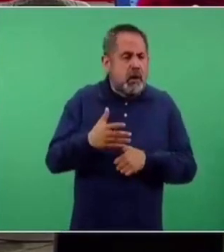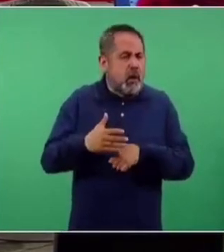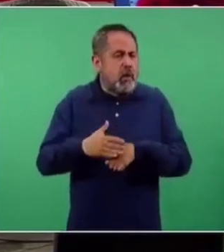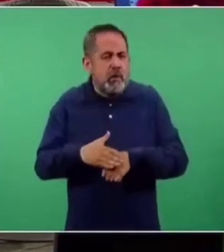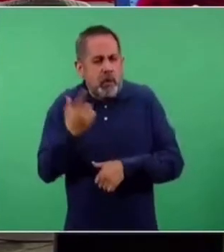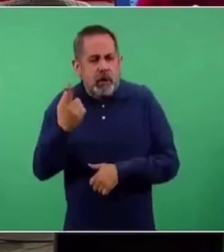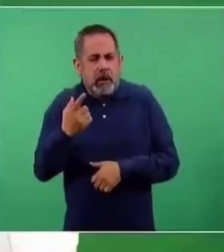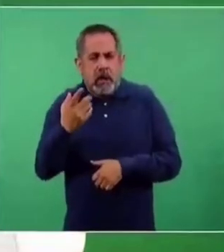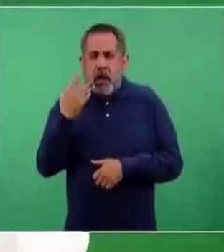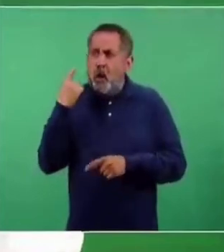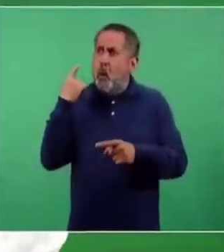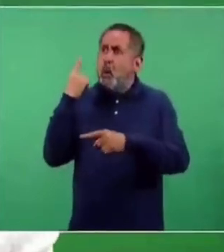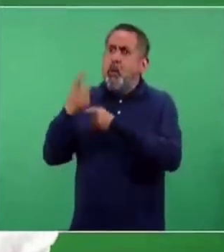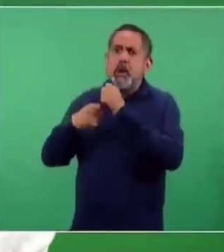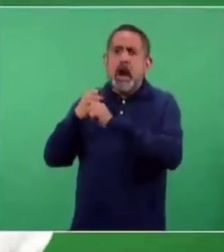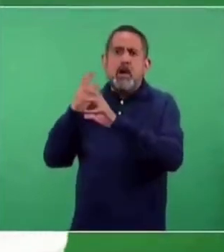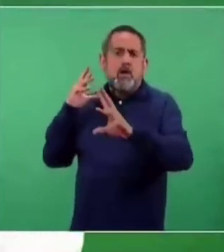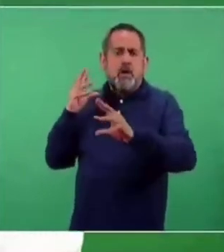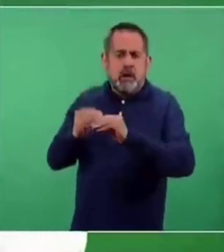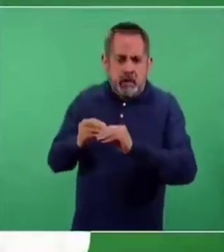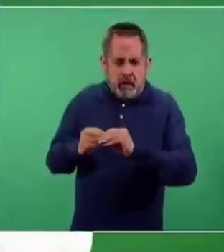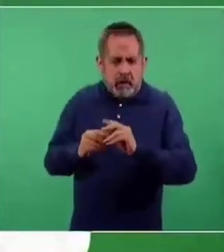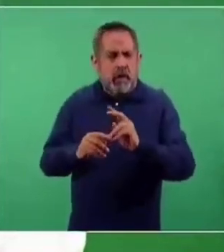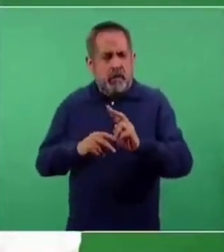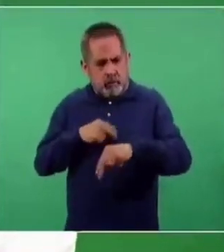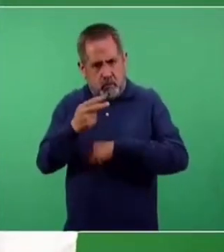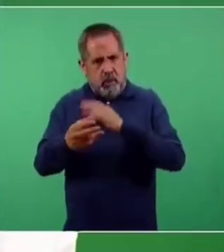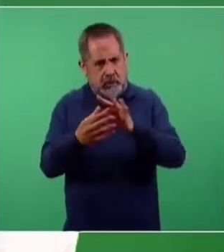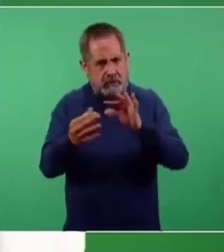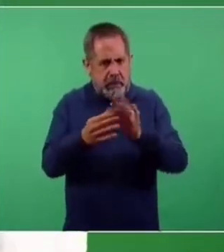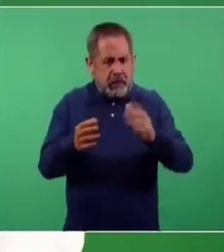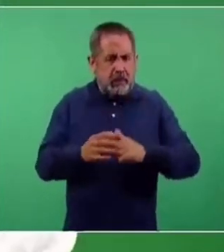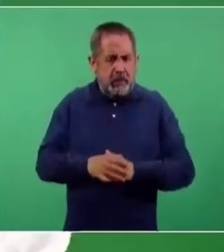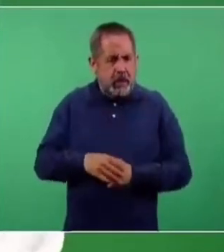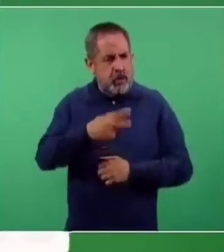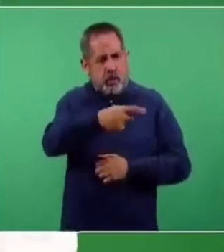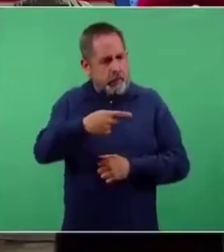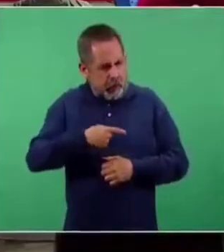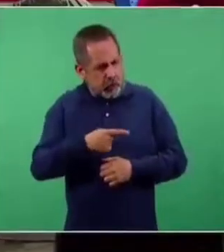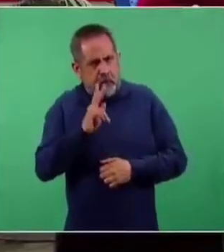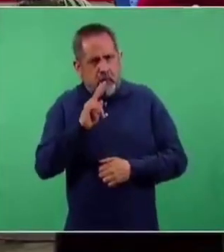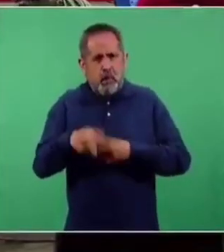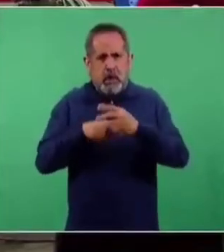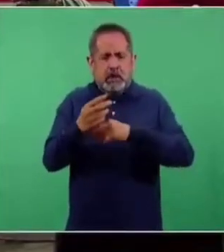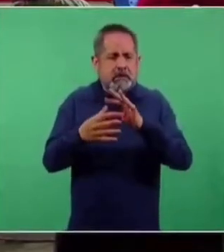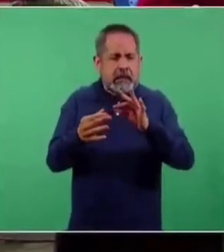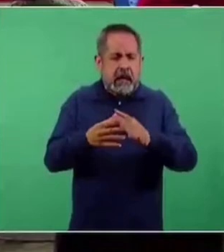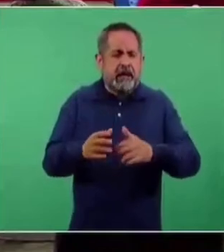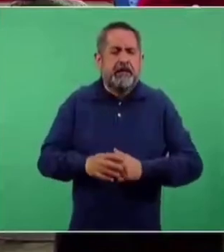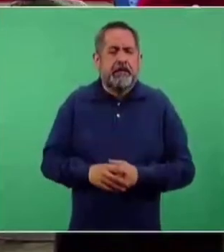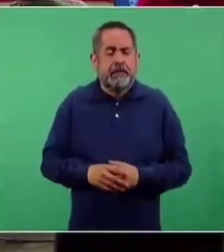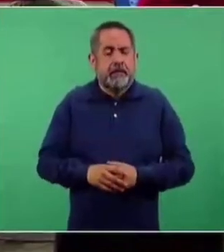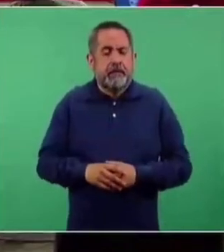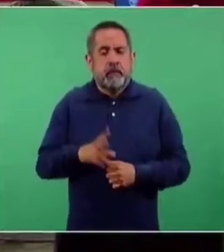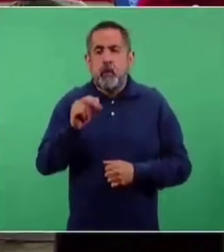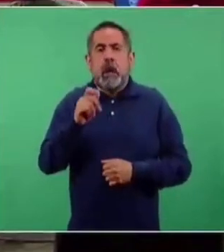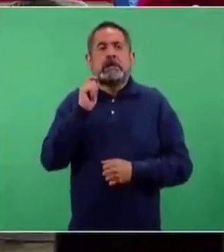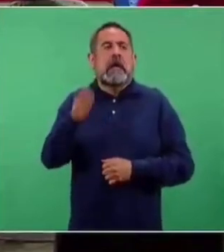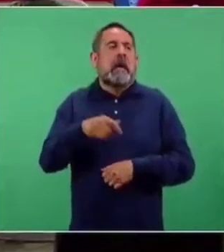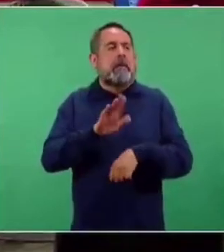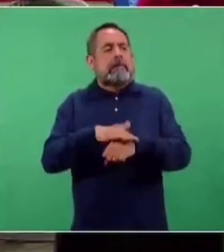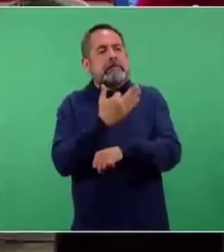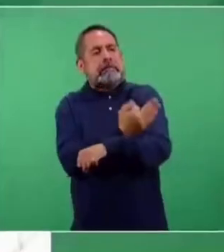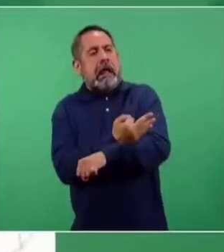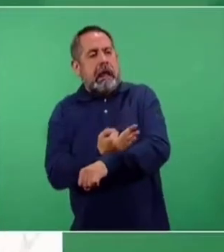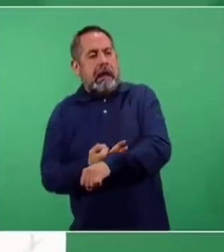qué tardaron un año. Entonces, conviene explicarlo, no nos lo están preguntando, pero lo explico. No se tardó un año en tomar